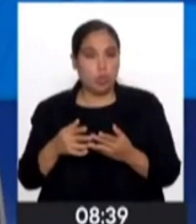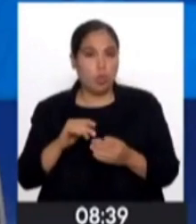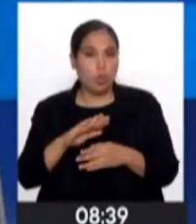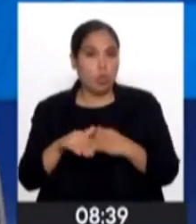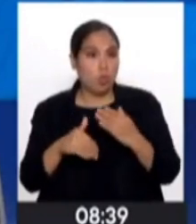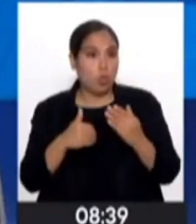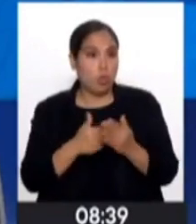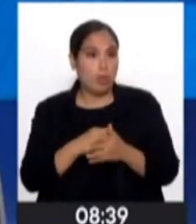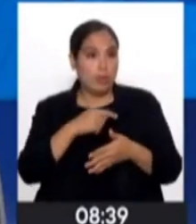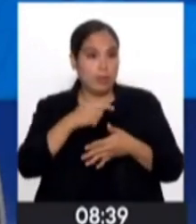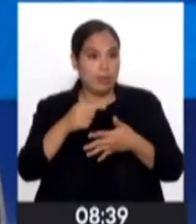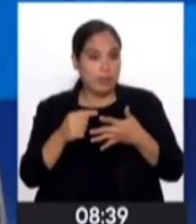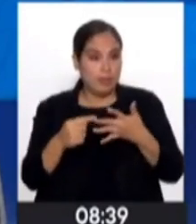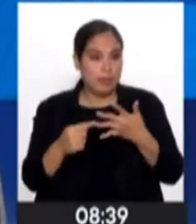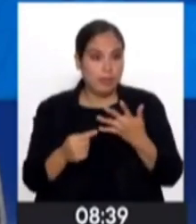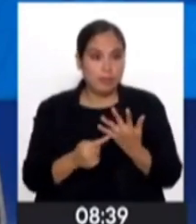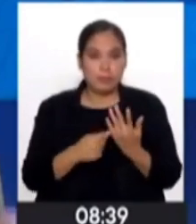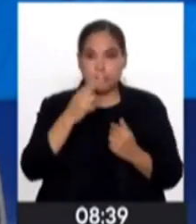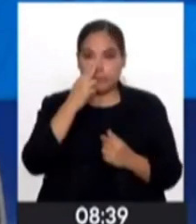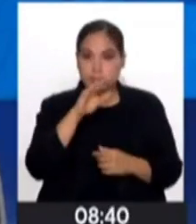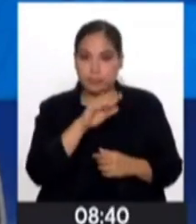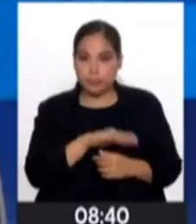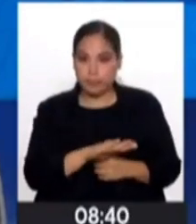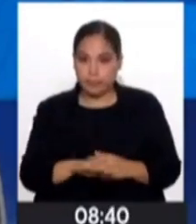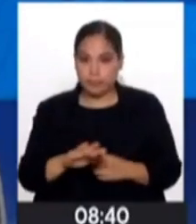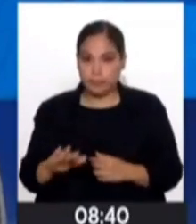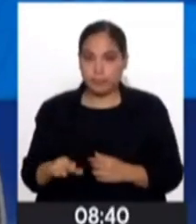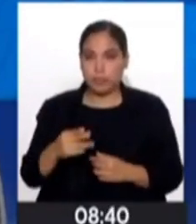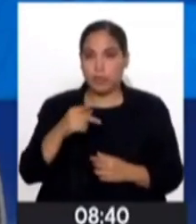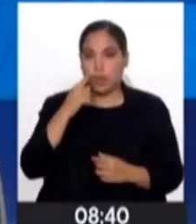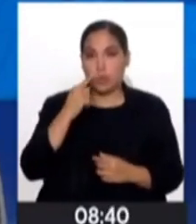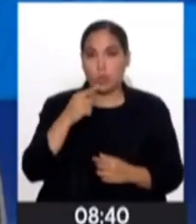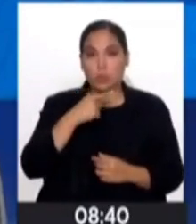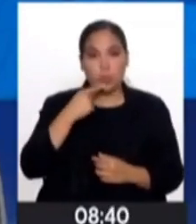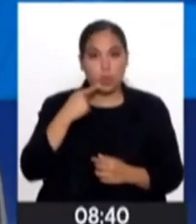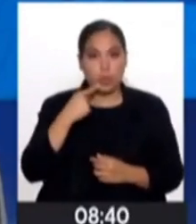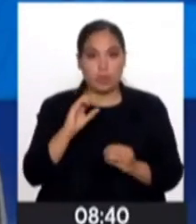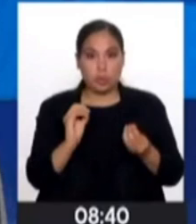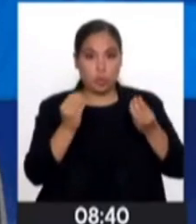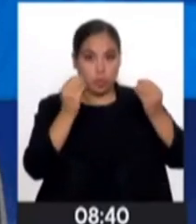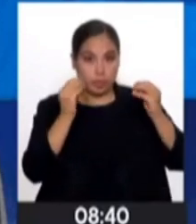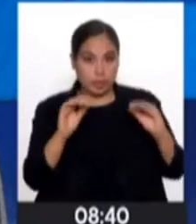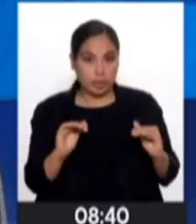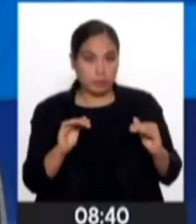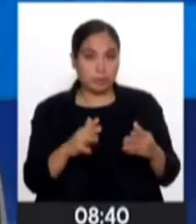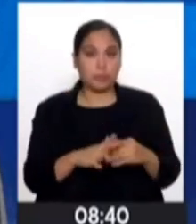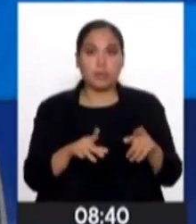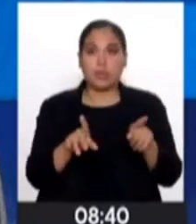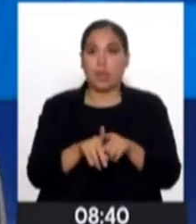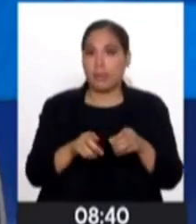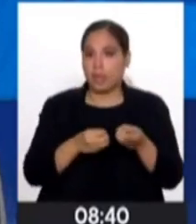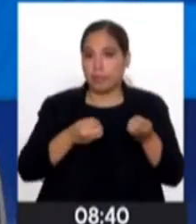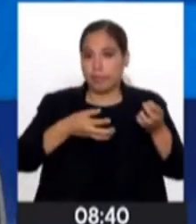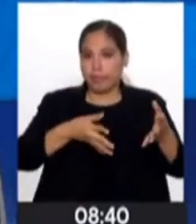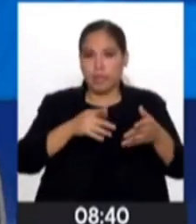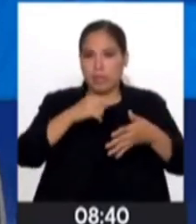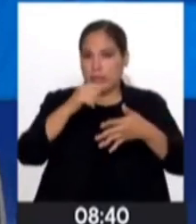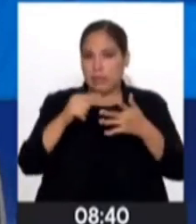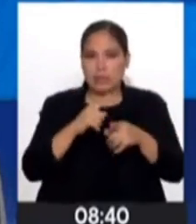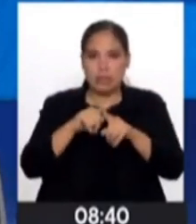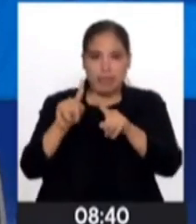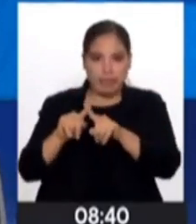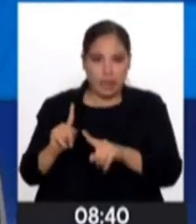cobertura a personas, a niños, porque son niños, niñas y adolescentes que han quedado en estado de orfandad por diferentes